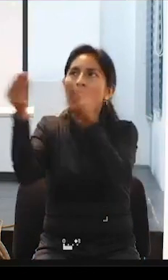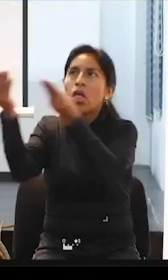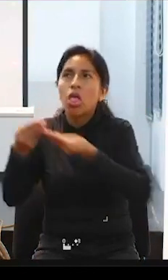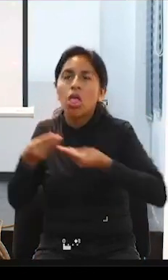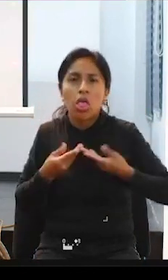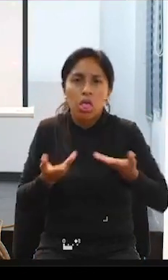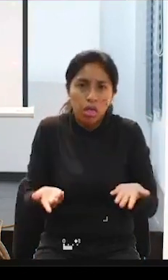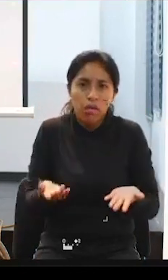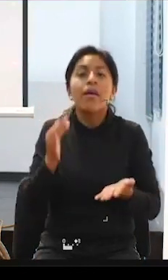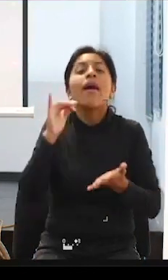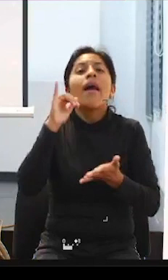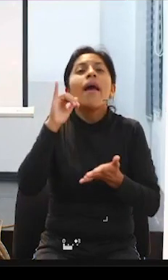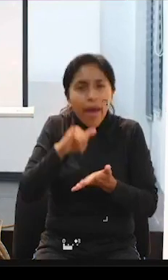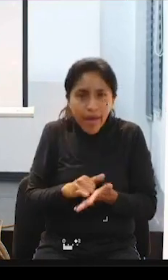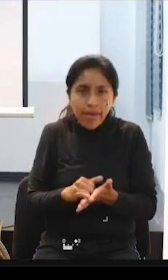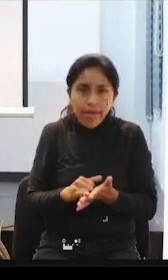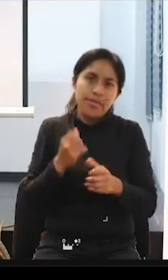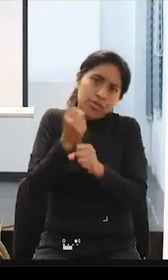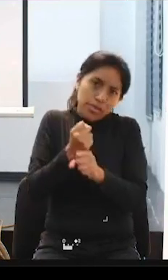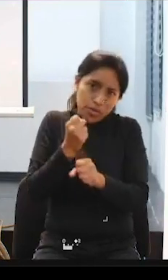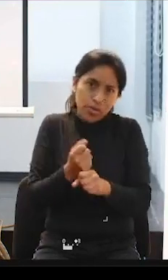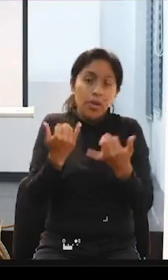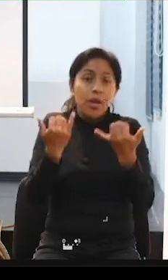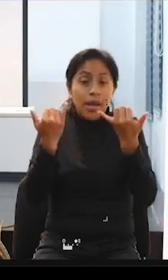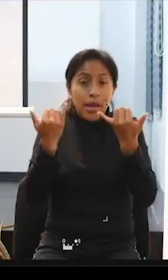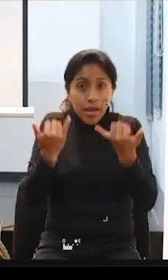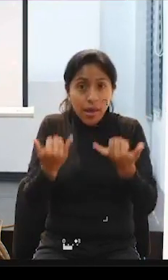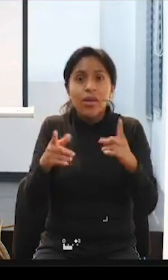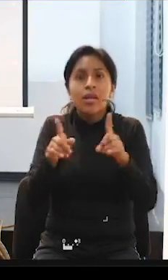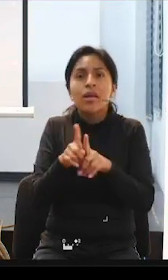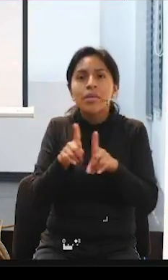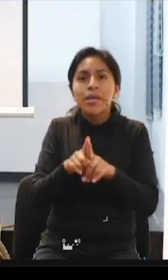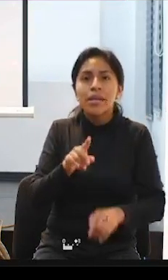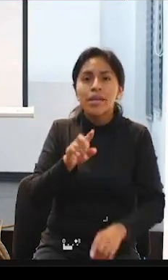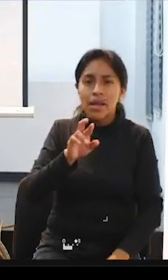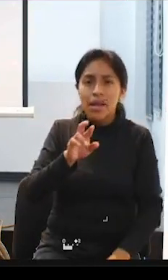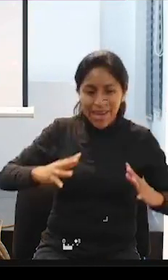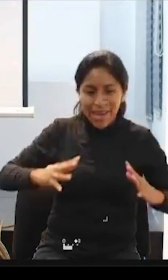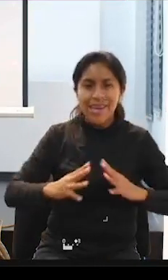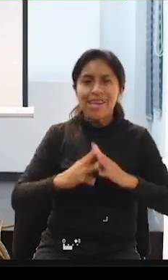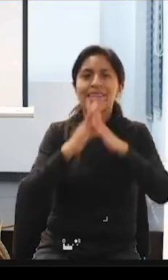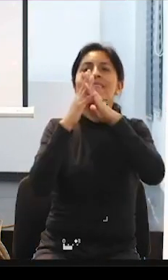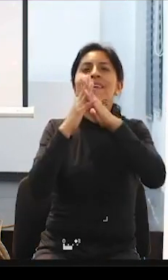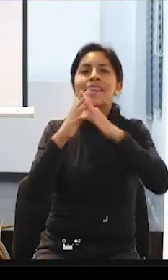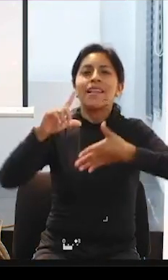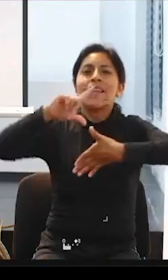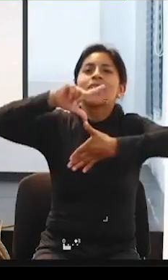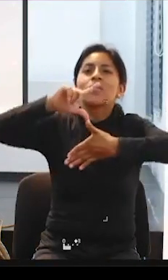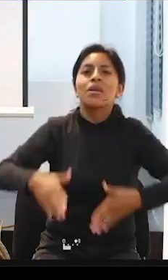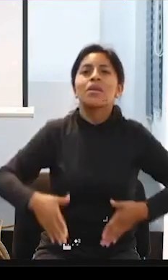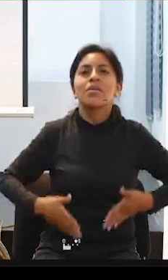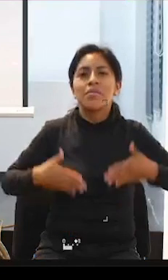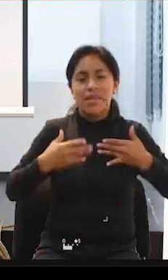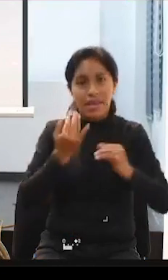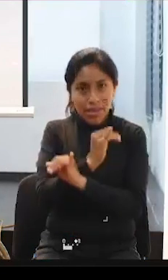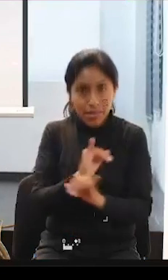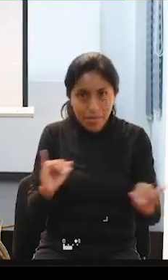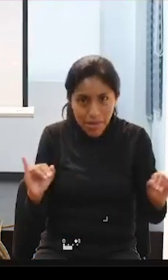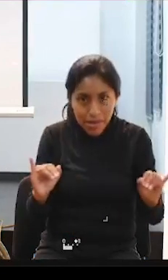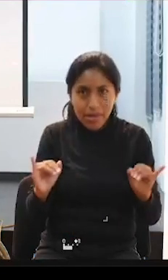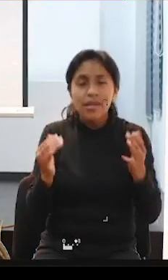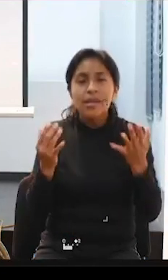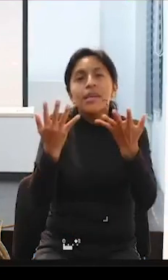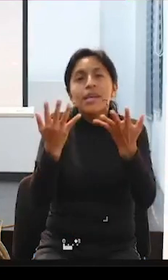estado haciendo. Y bueno, somos parte desde la BIN, también de la SED Latinoamericana de Vida Independiente. Y queremos hacer el